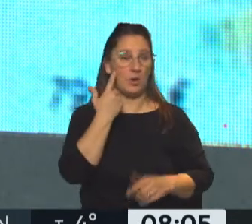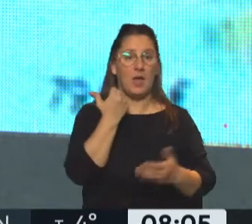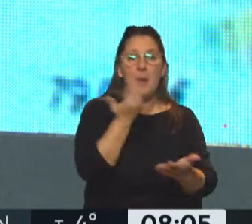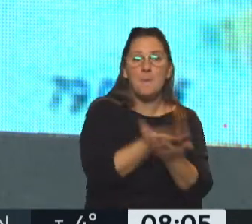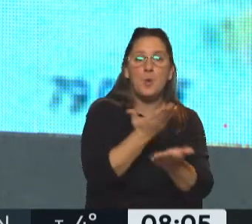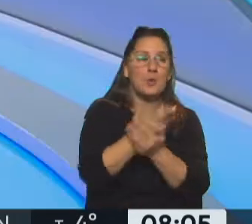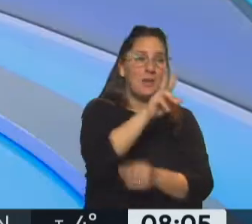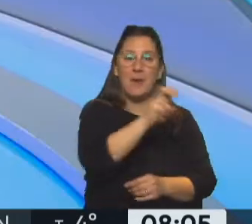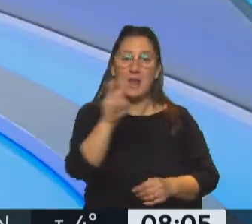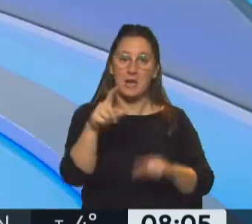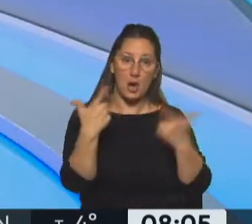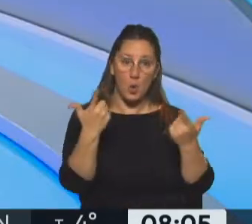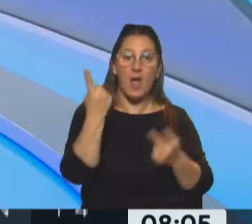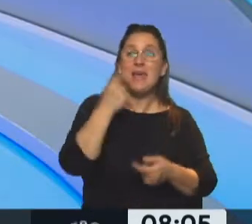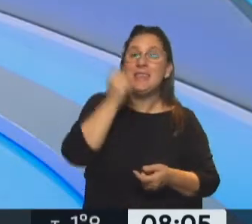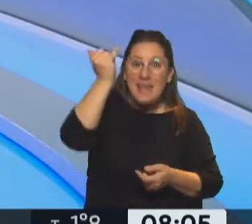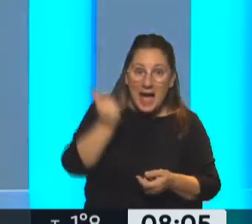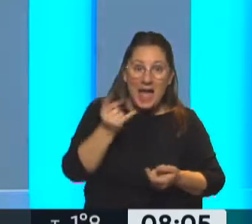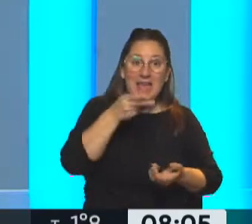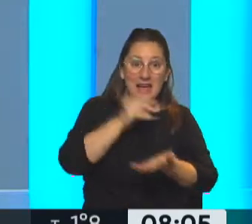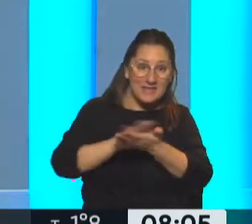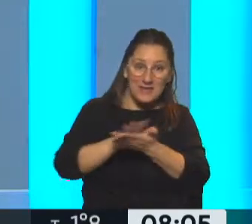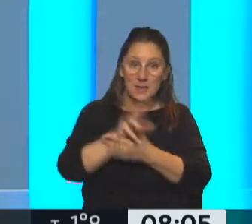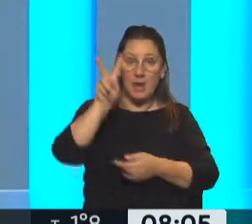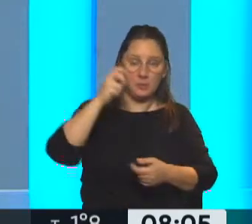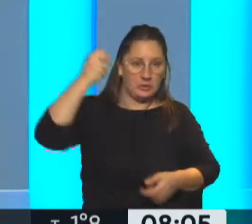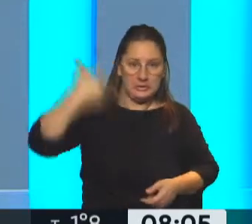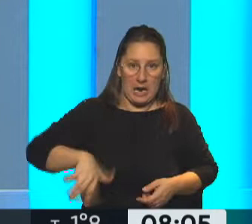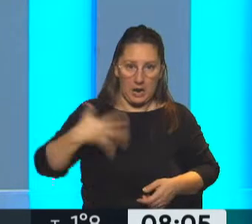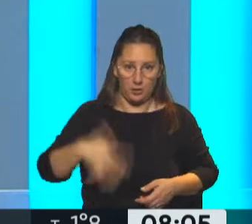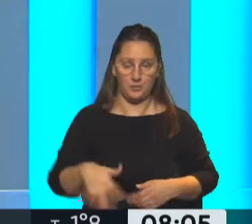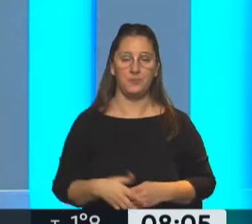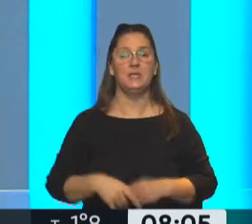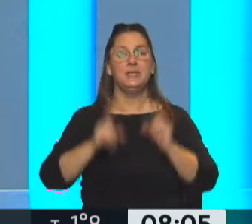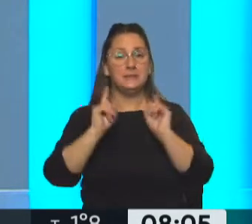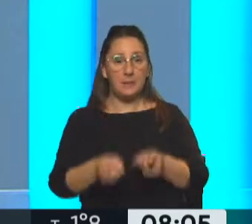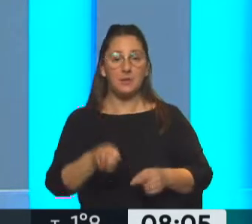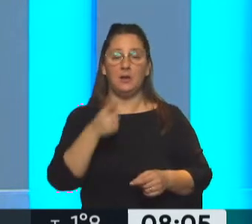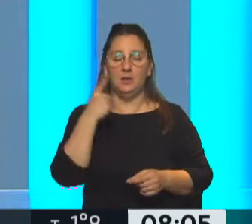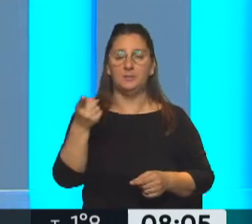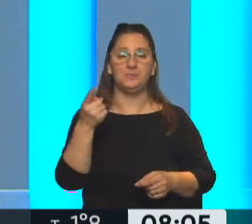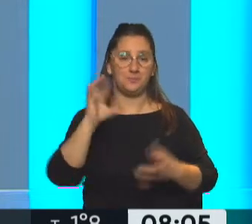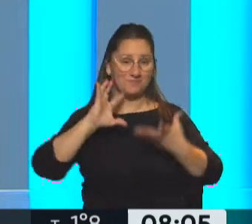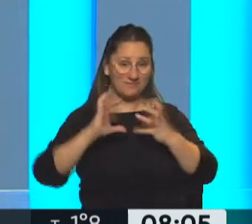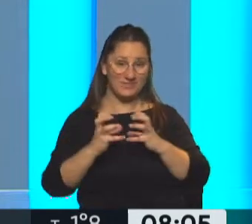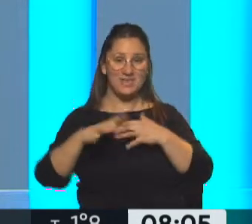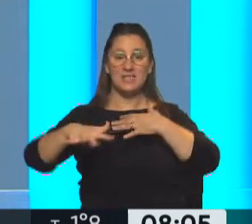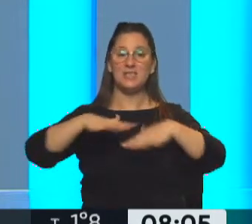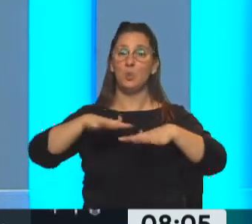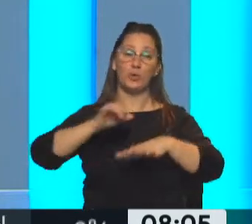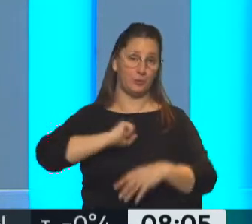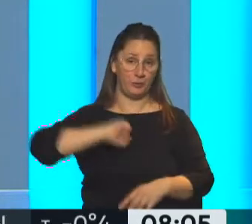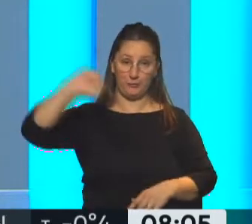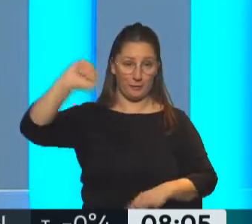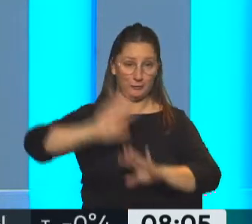oferta que hay es muy alta a la hora de pagar el Y en el medio tenemos una situación complicada, que lo vemos a diario, que es la situación inflacional.